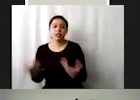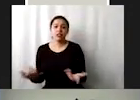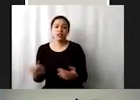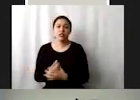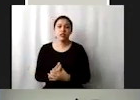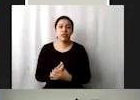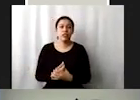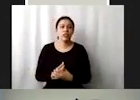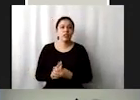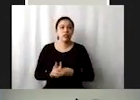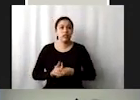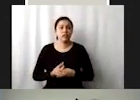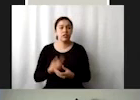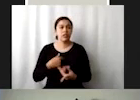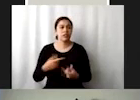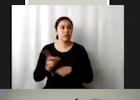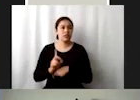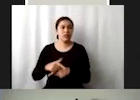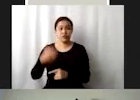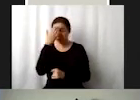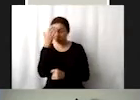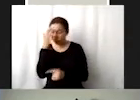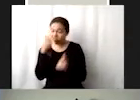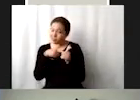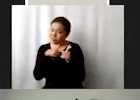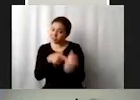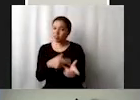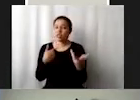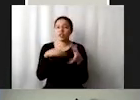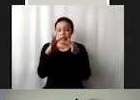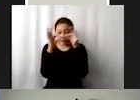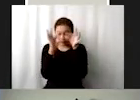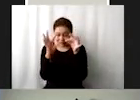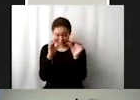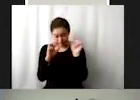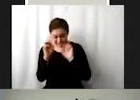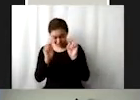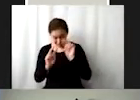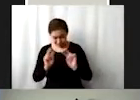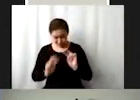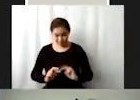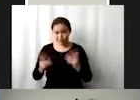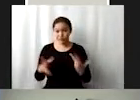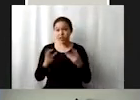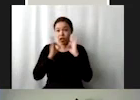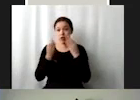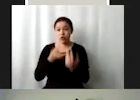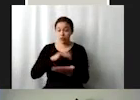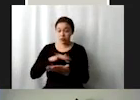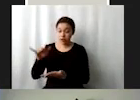años trabajando con eso la sigo conociendo la sigo desmembrando y hay muchas formas de leerla y de